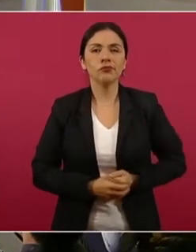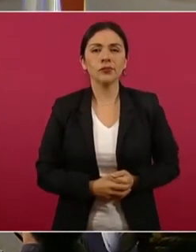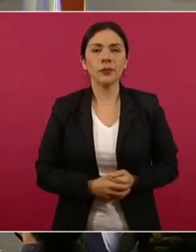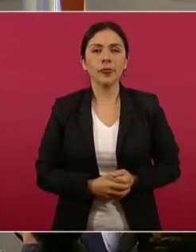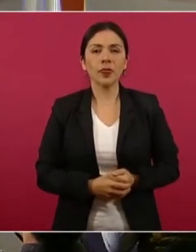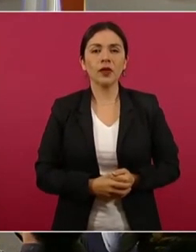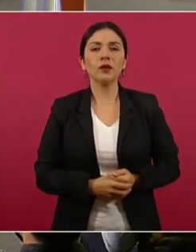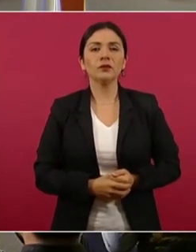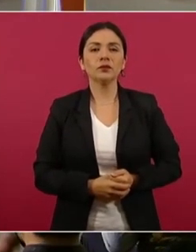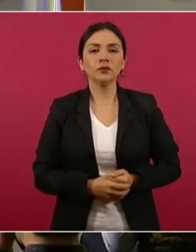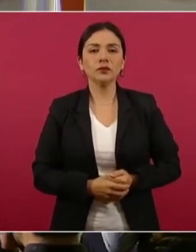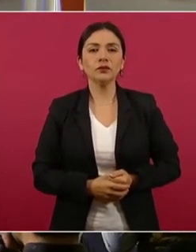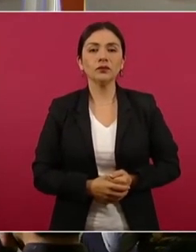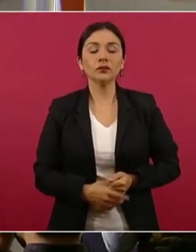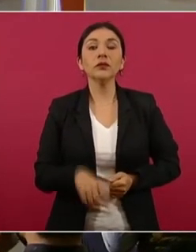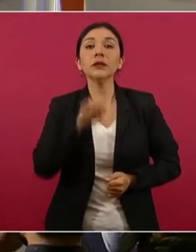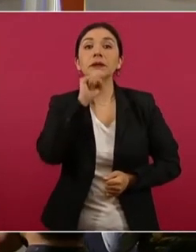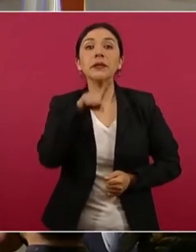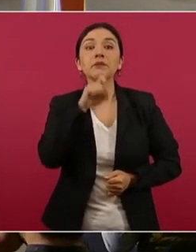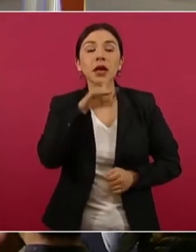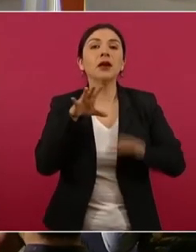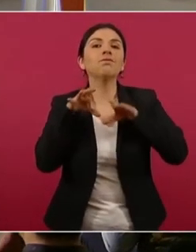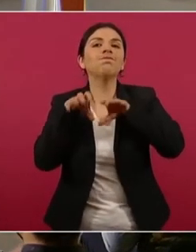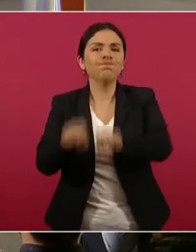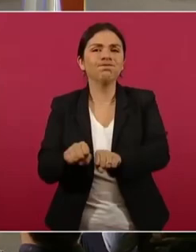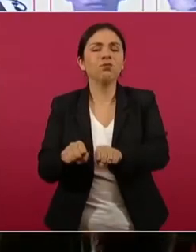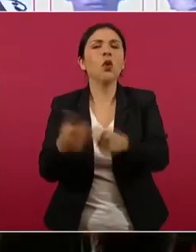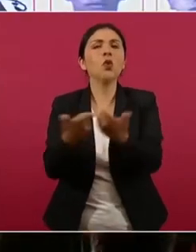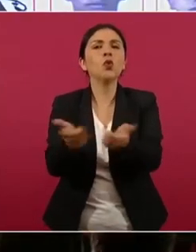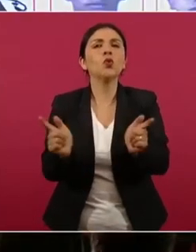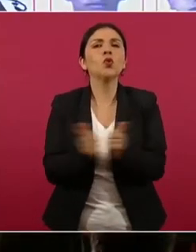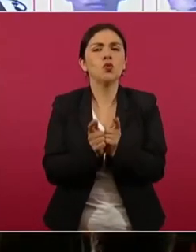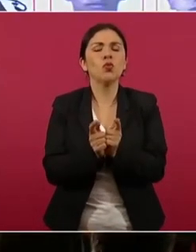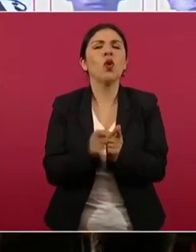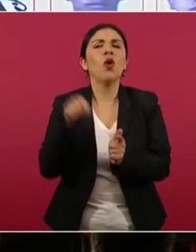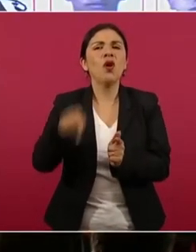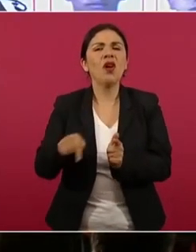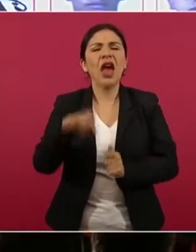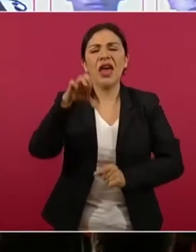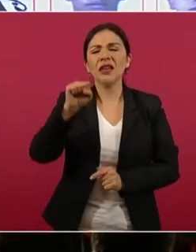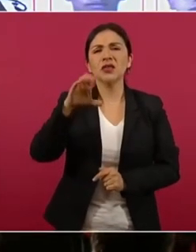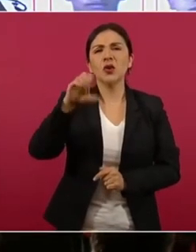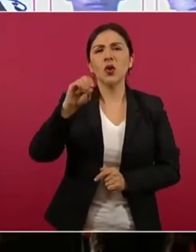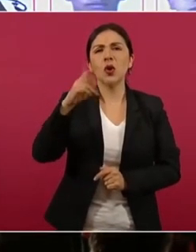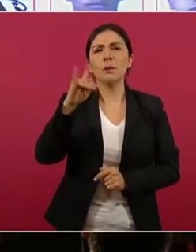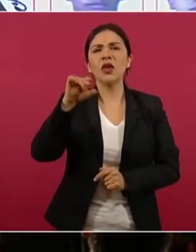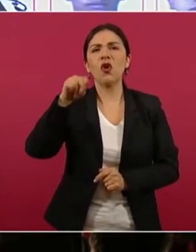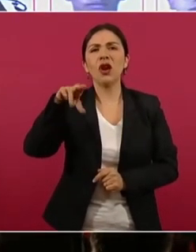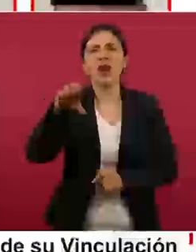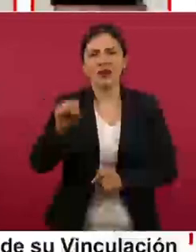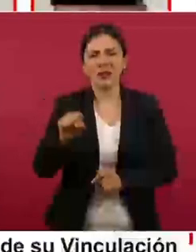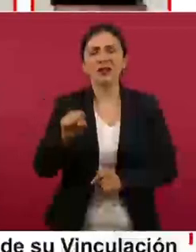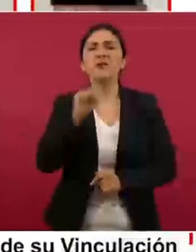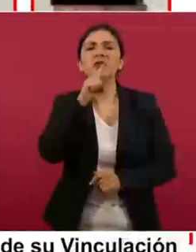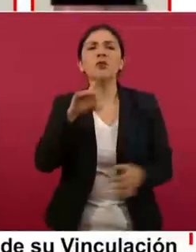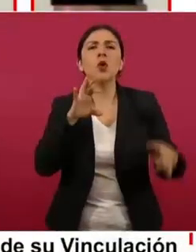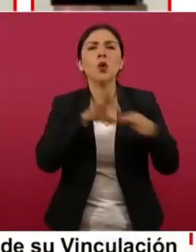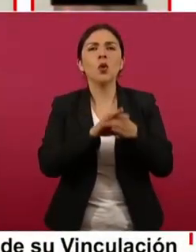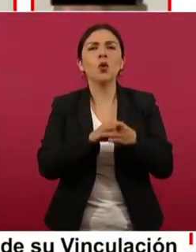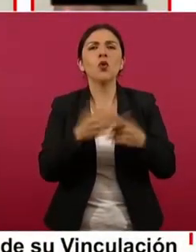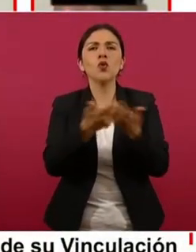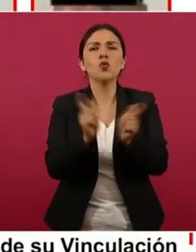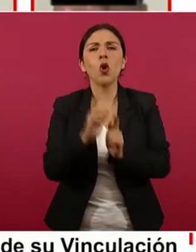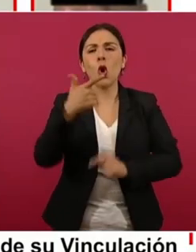También informamos de la detención de una célula del grupo criminal Los Escorpiones vinculado al cartel del Golfo.